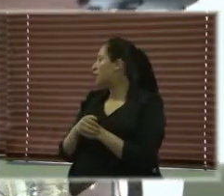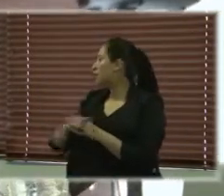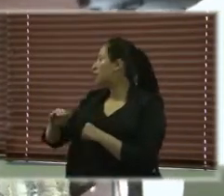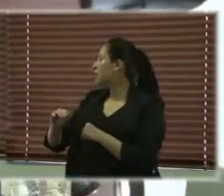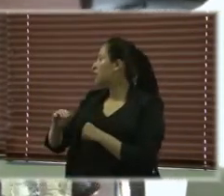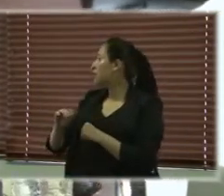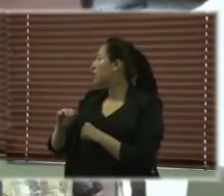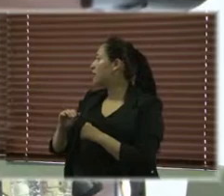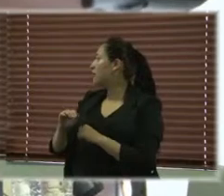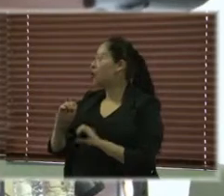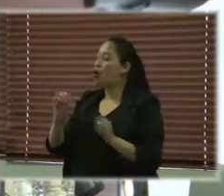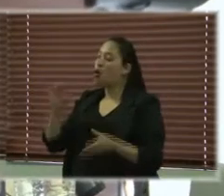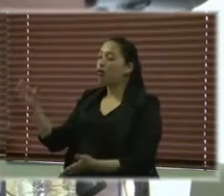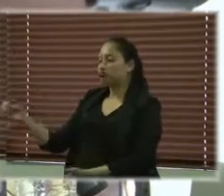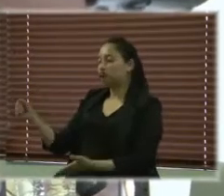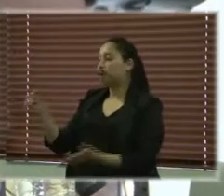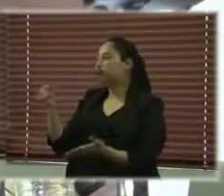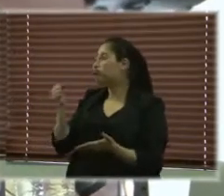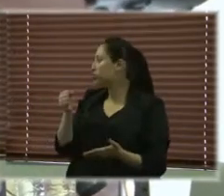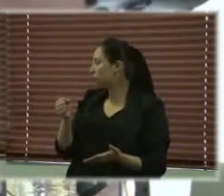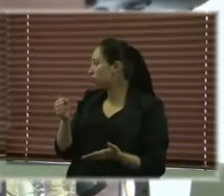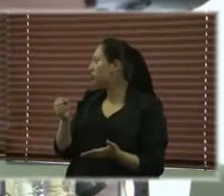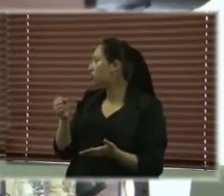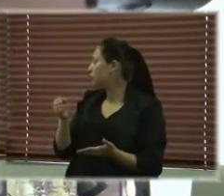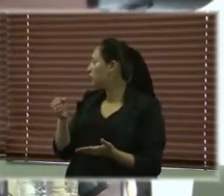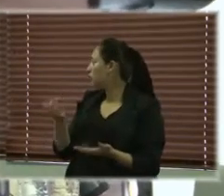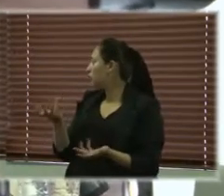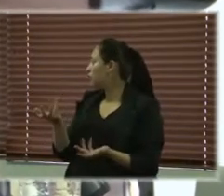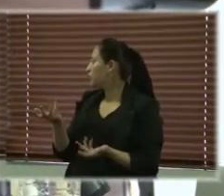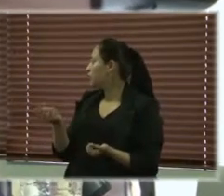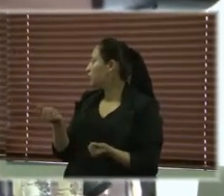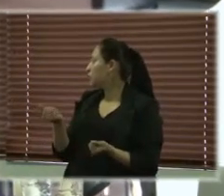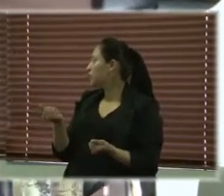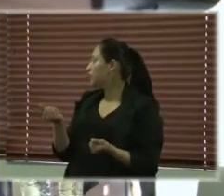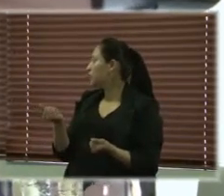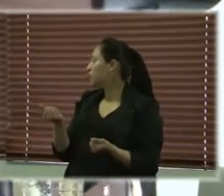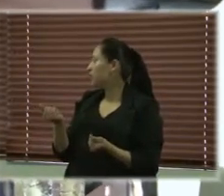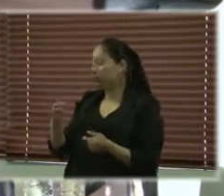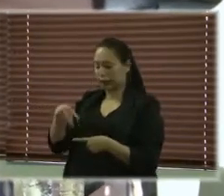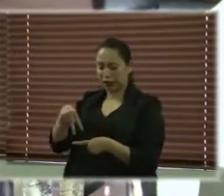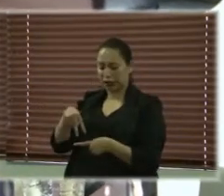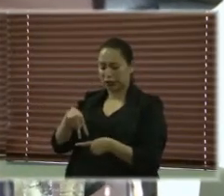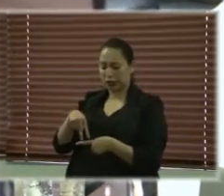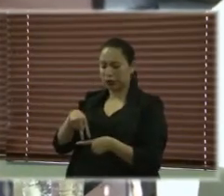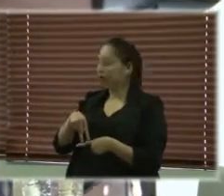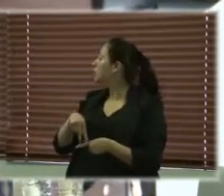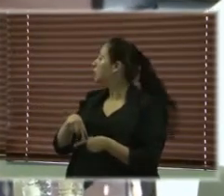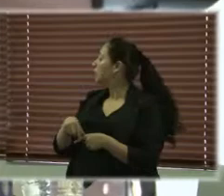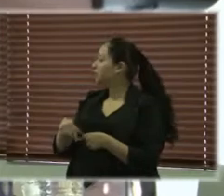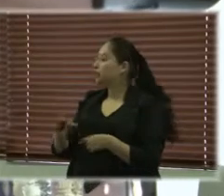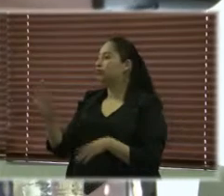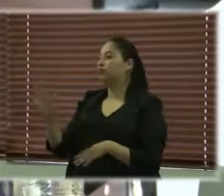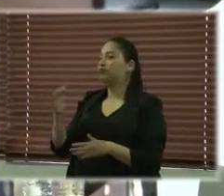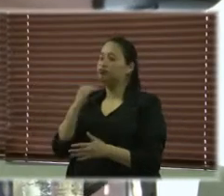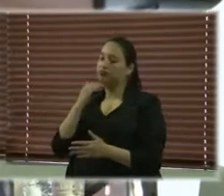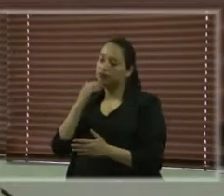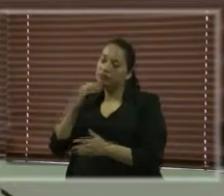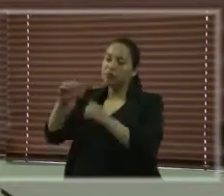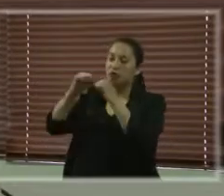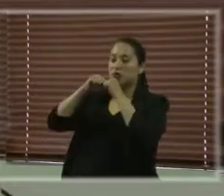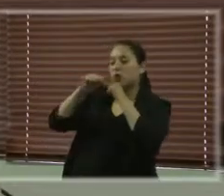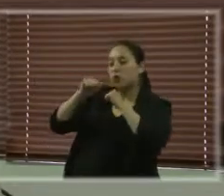o recursos también que pueden ser medios de comunicación, digamos, hay como mayor